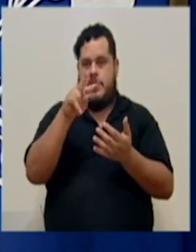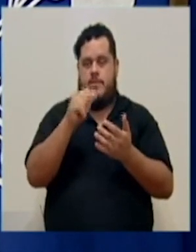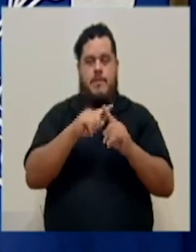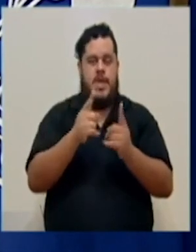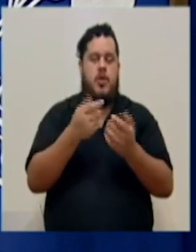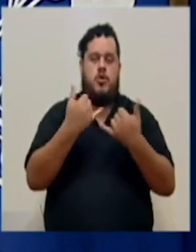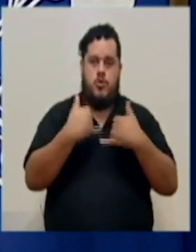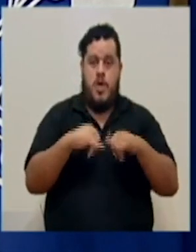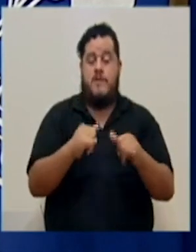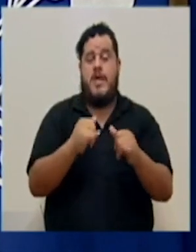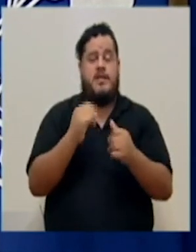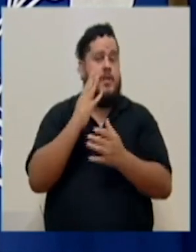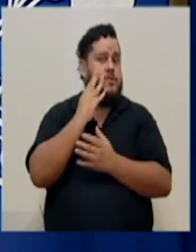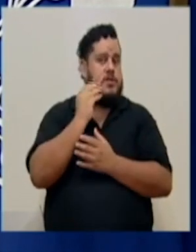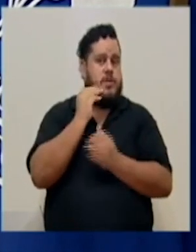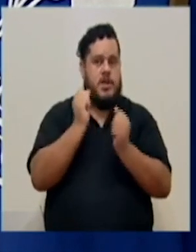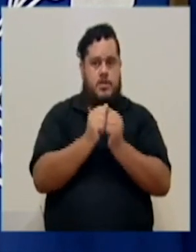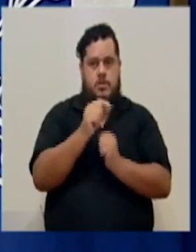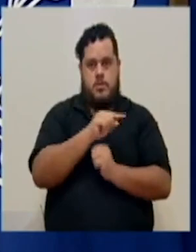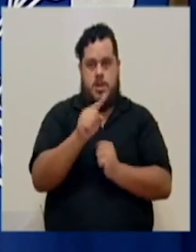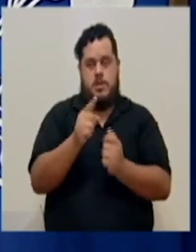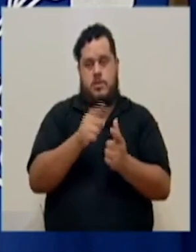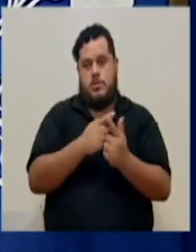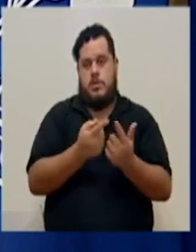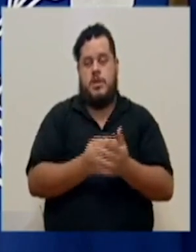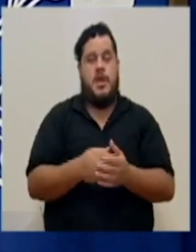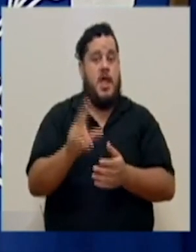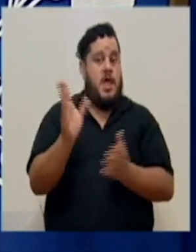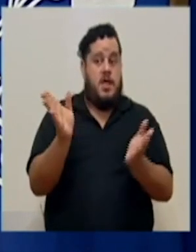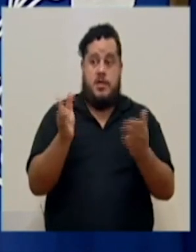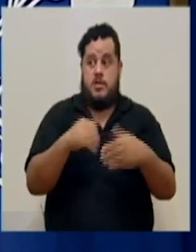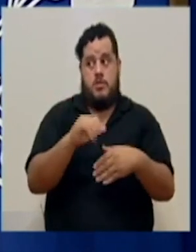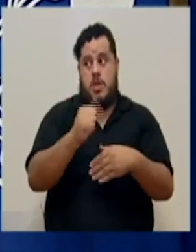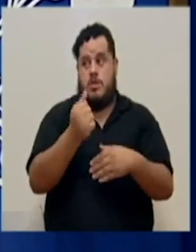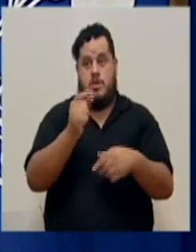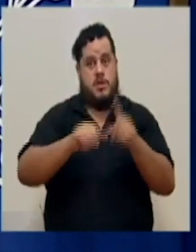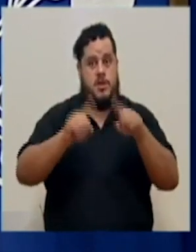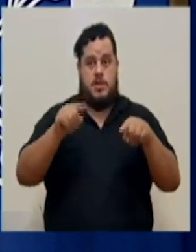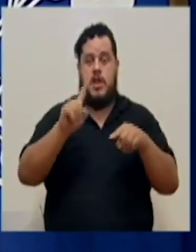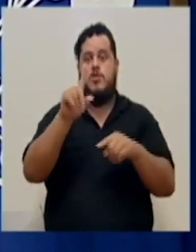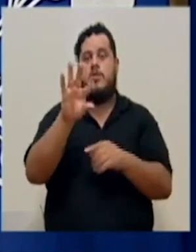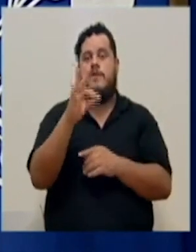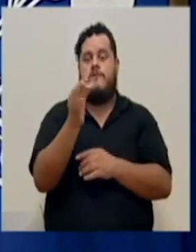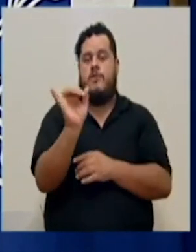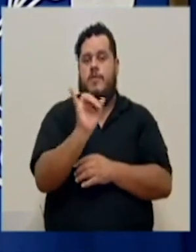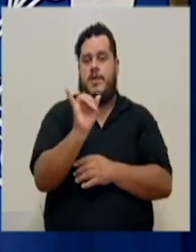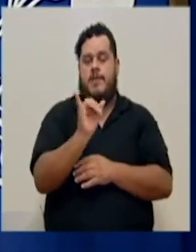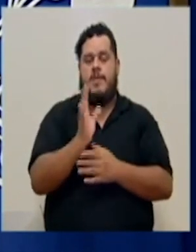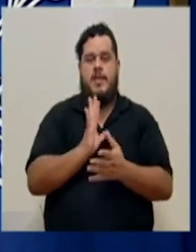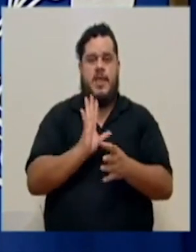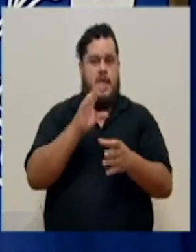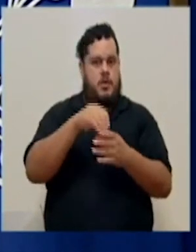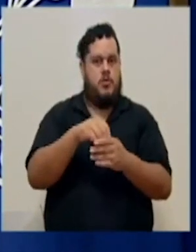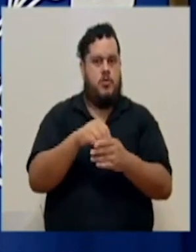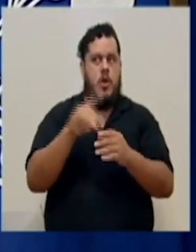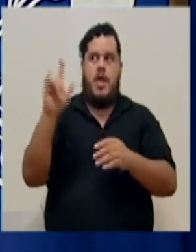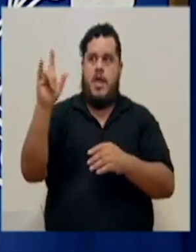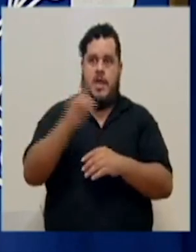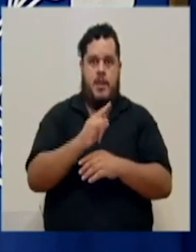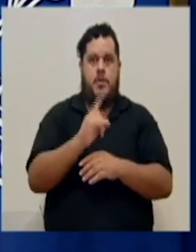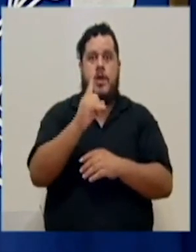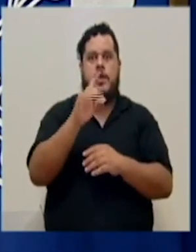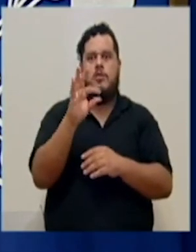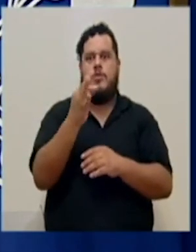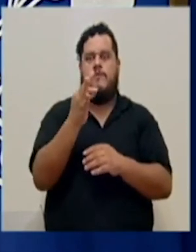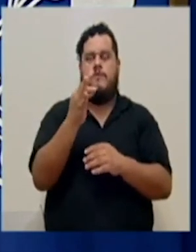experimentando con respecto a esto. Así que, al no haber otras alternativas, es una forma también de incluso en el avión, que es un medio